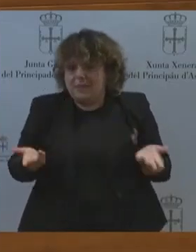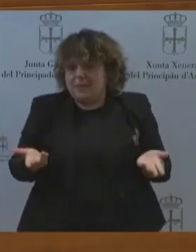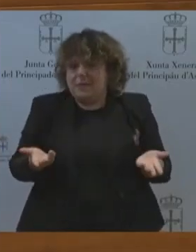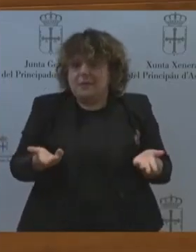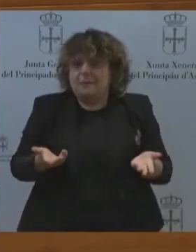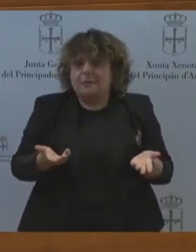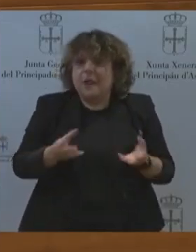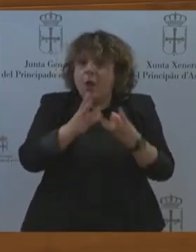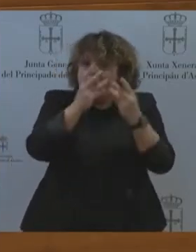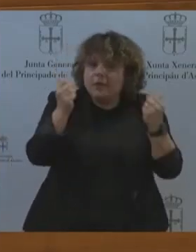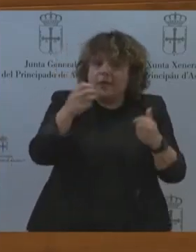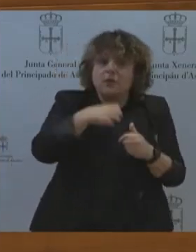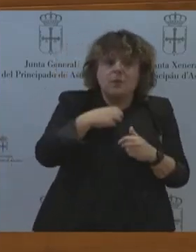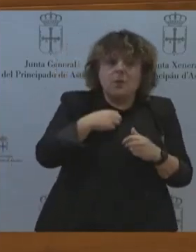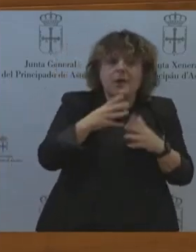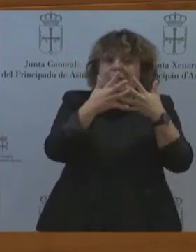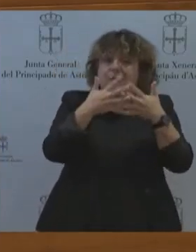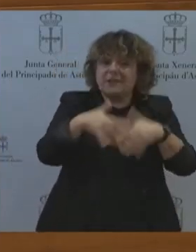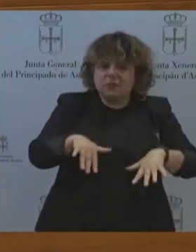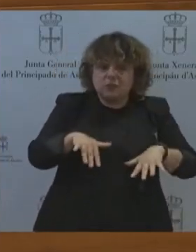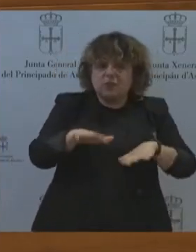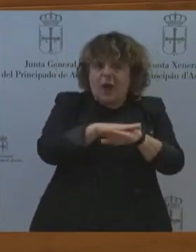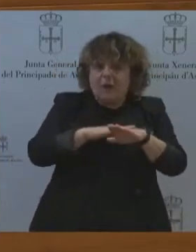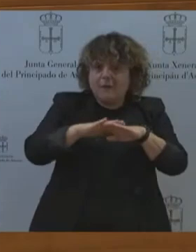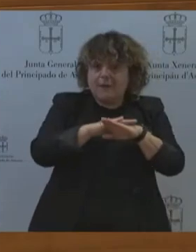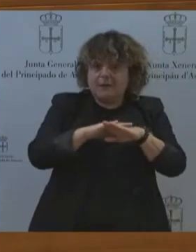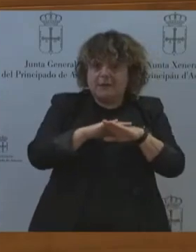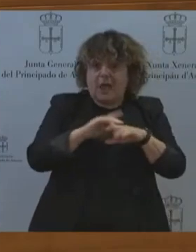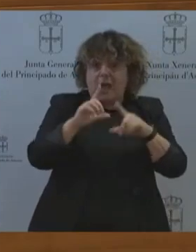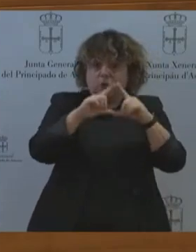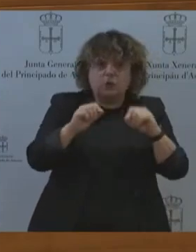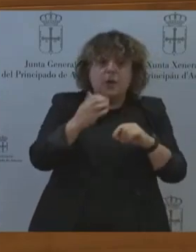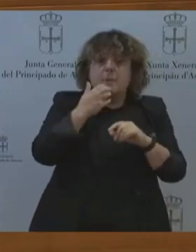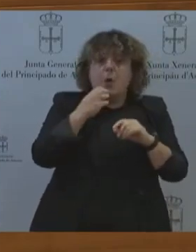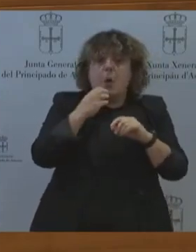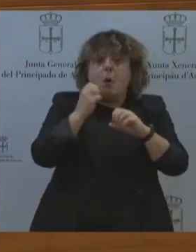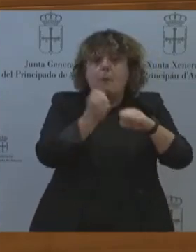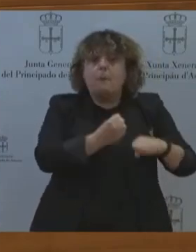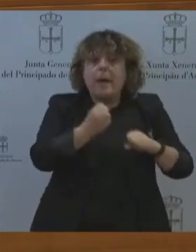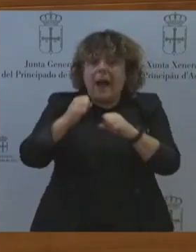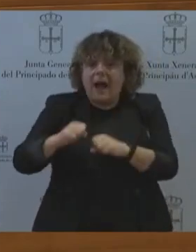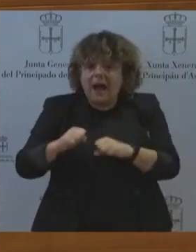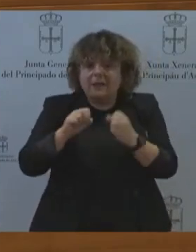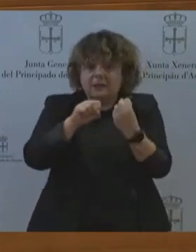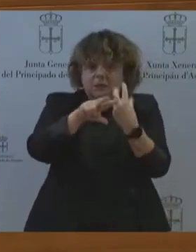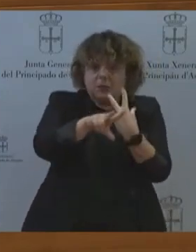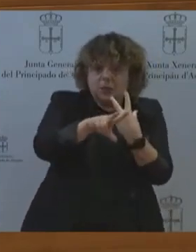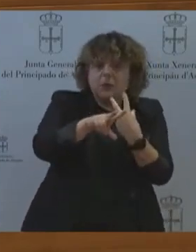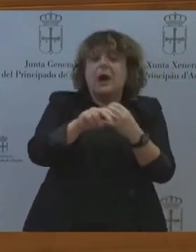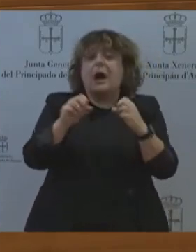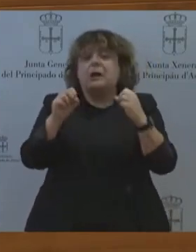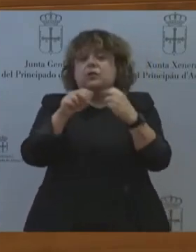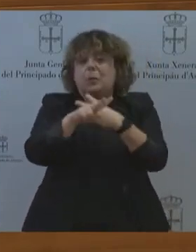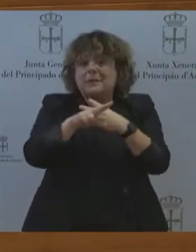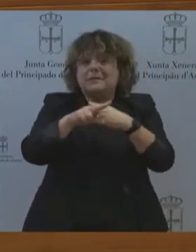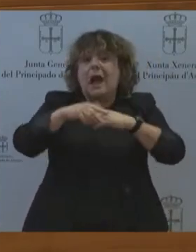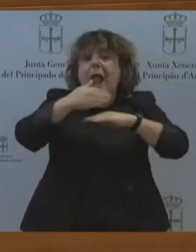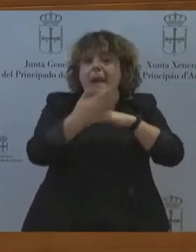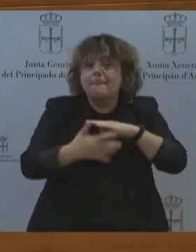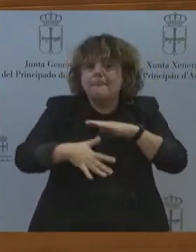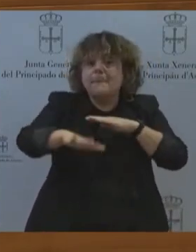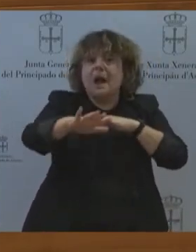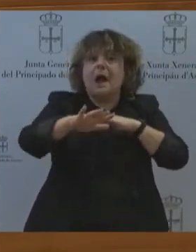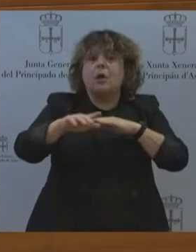Asturias, como la Varente de Pajares, la Autovía del Sur Occidente o la Autopista del Mar, continúan sin fecha para sus aperturas,